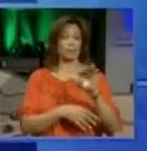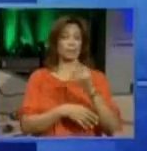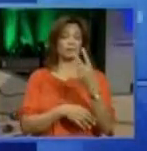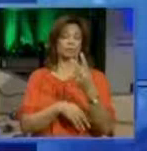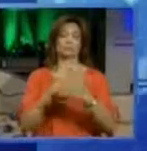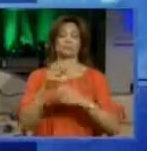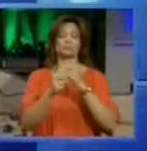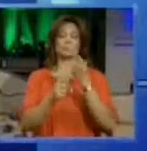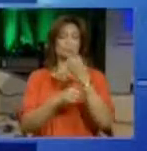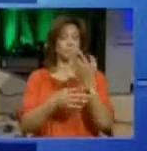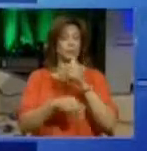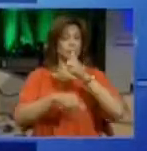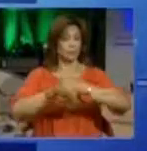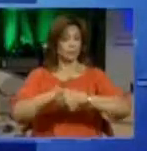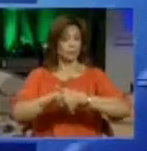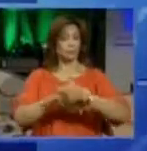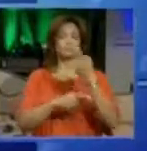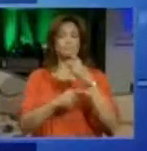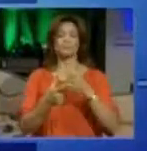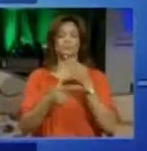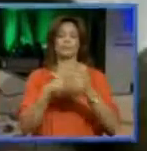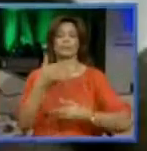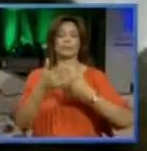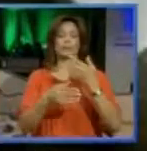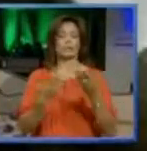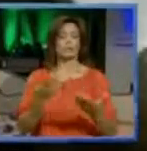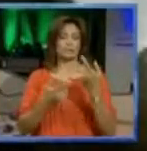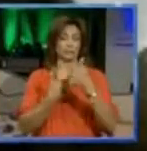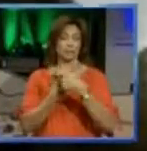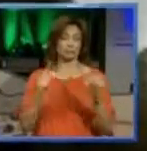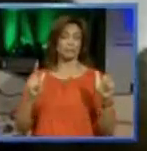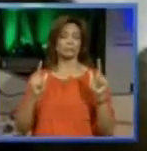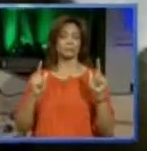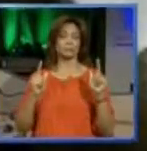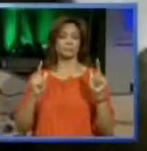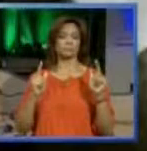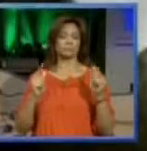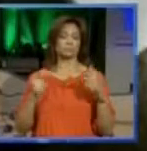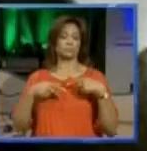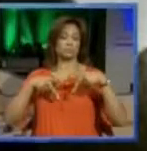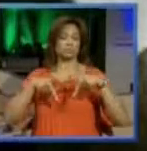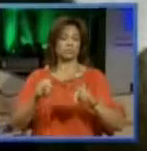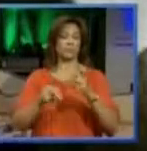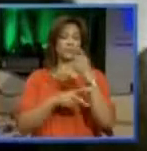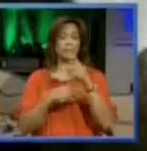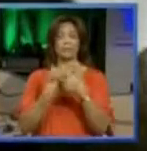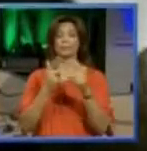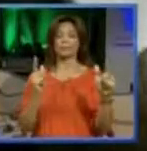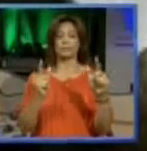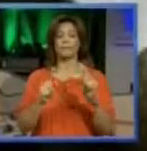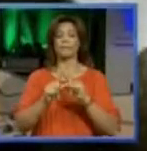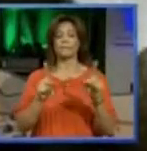dos años después de la acusación. En ese proceso, ella puede estar en libertad, si se le concedió a ella en libertad.